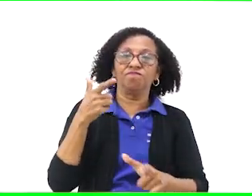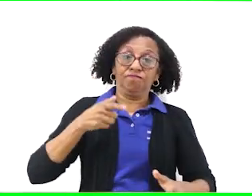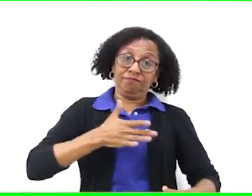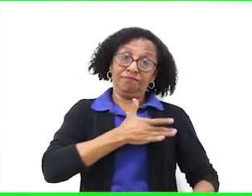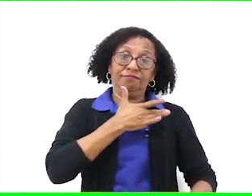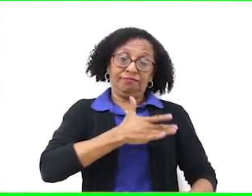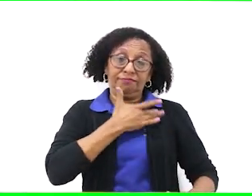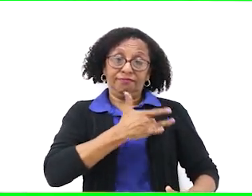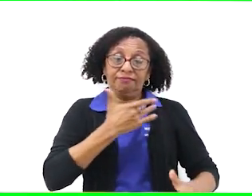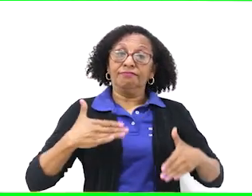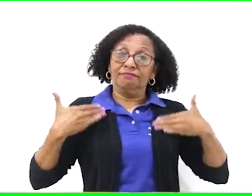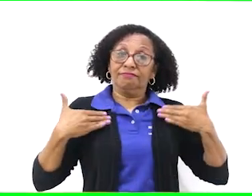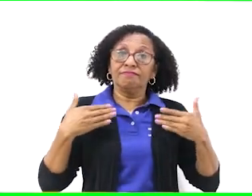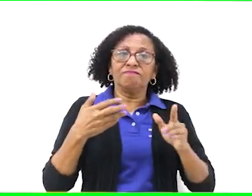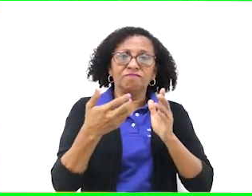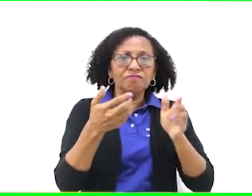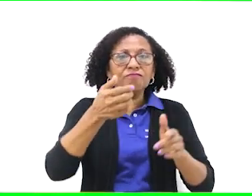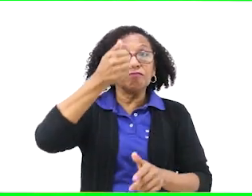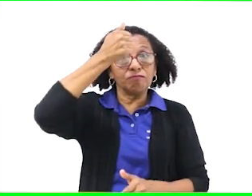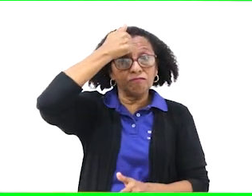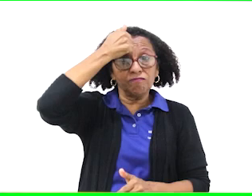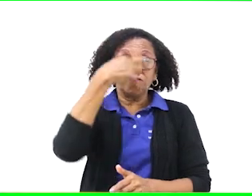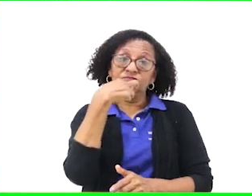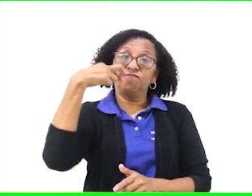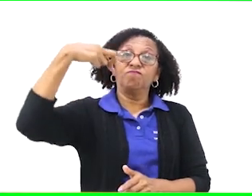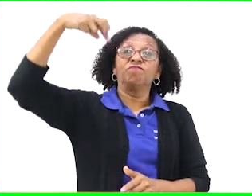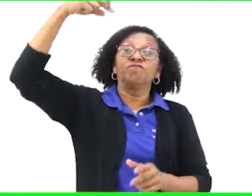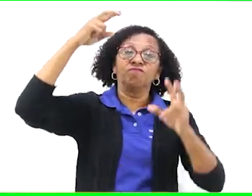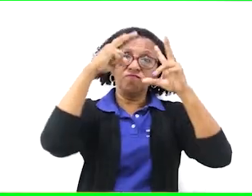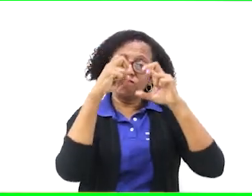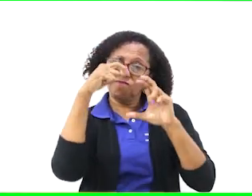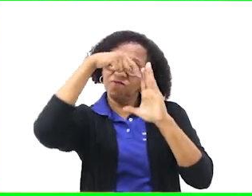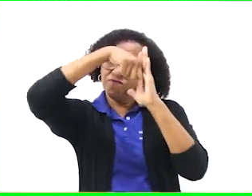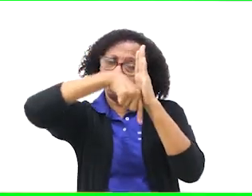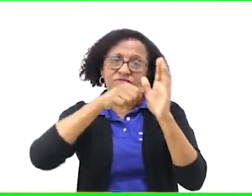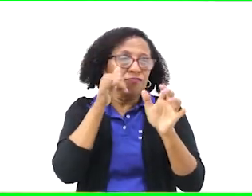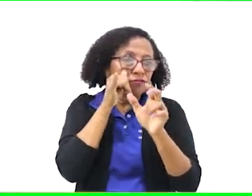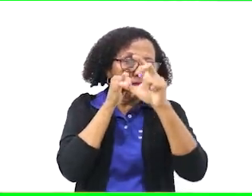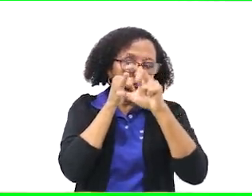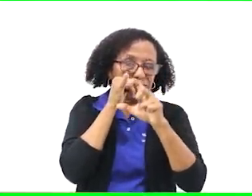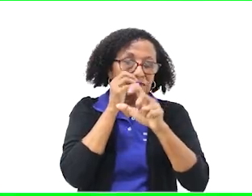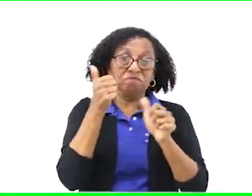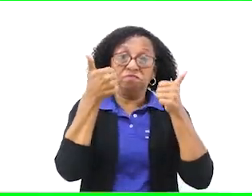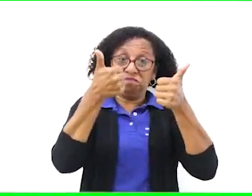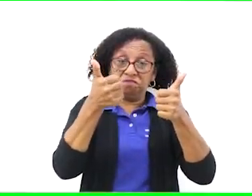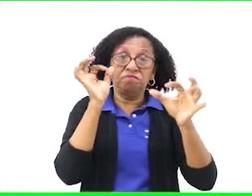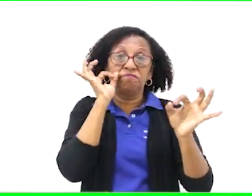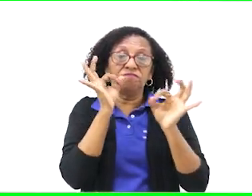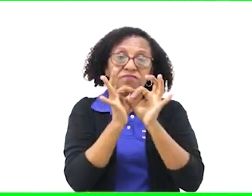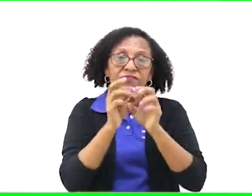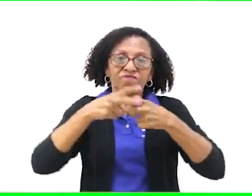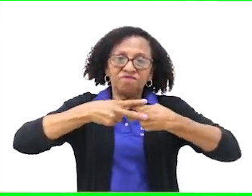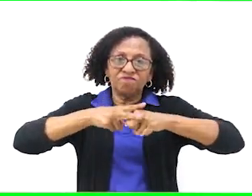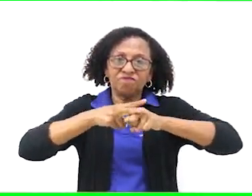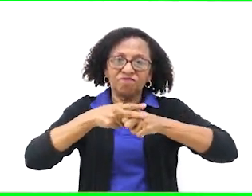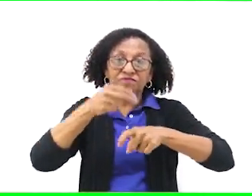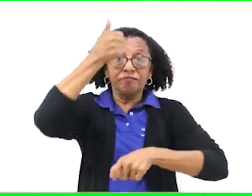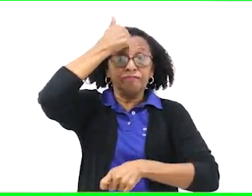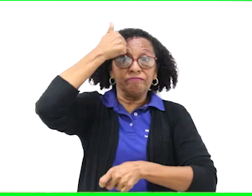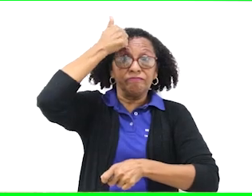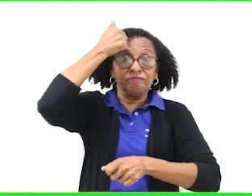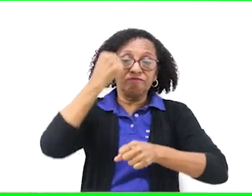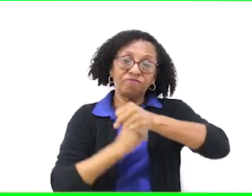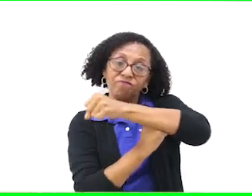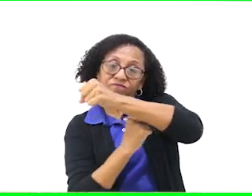muy gratificante contar con docentes que tienen una gran experiencia y producción científica. Además, nos ofrece